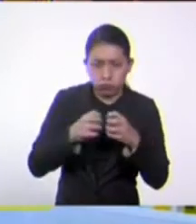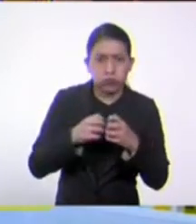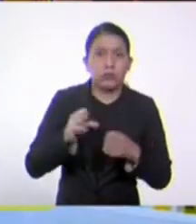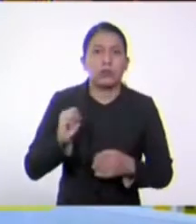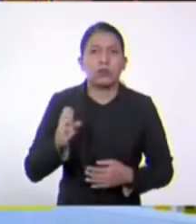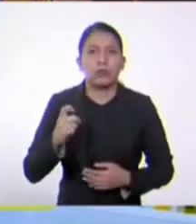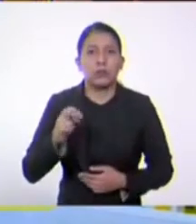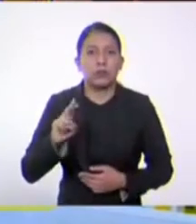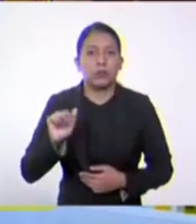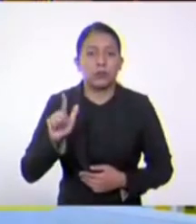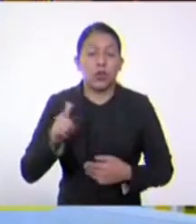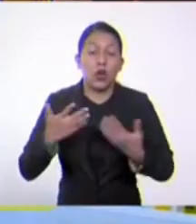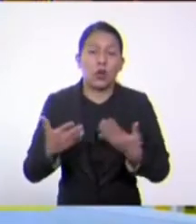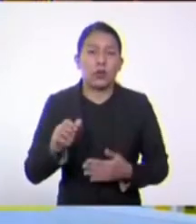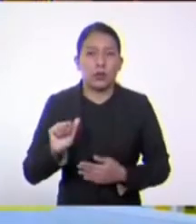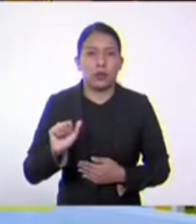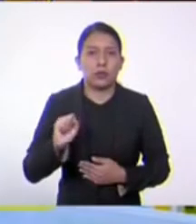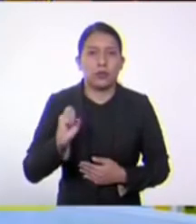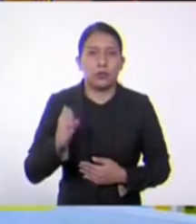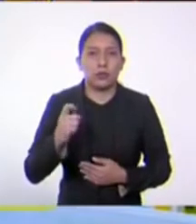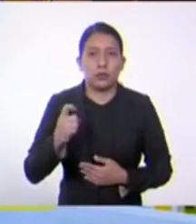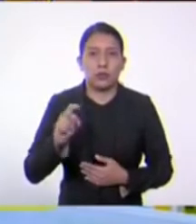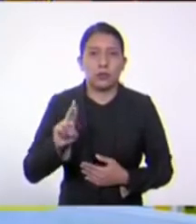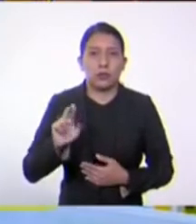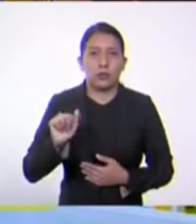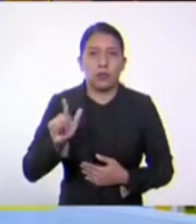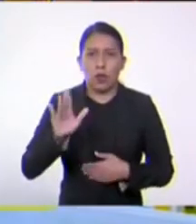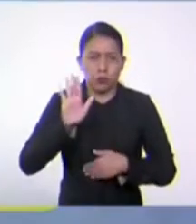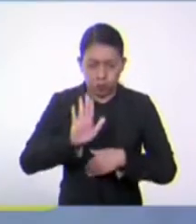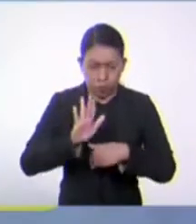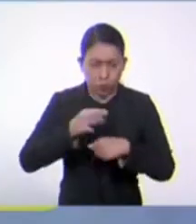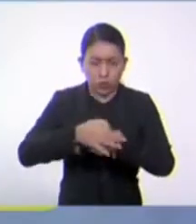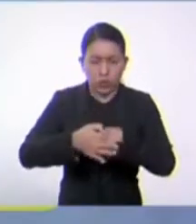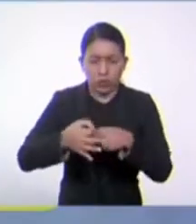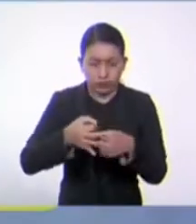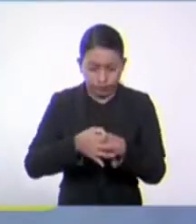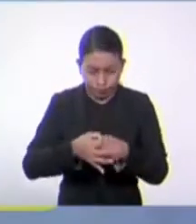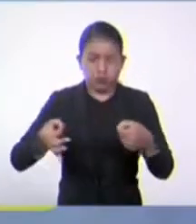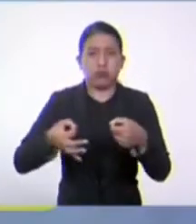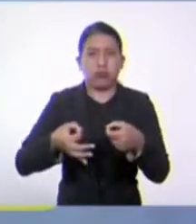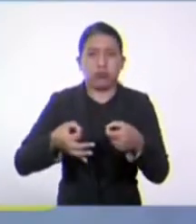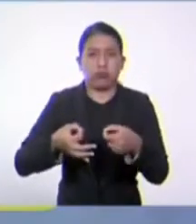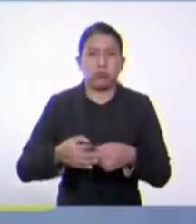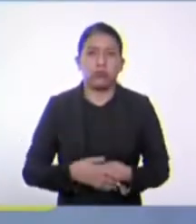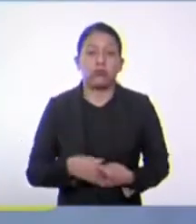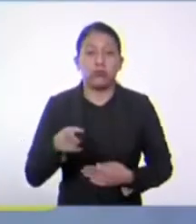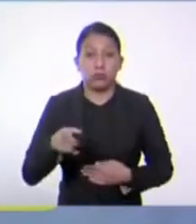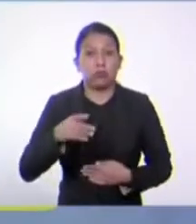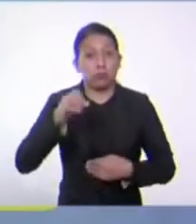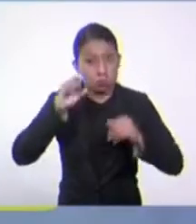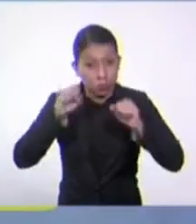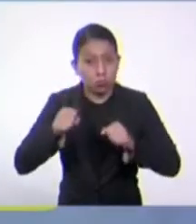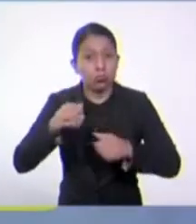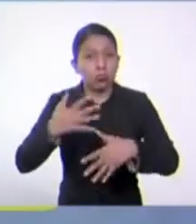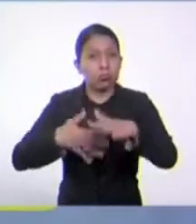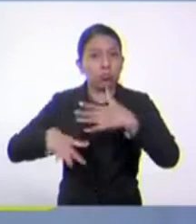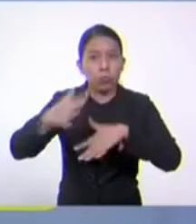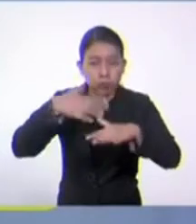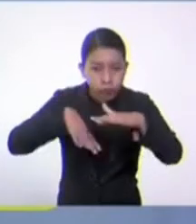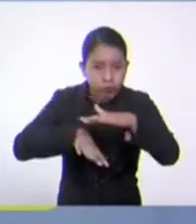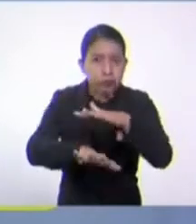asexual a través de la división celular, gemación también. Son acuáticos como ya lo mencionamos